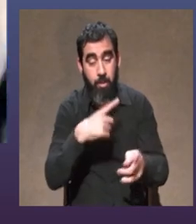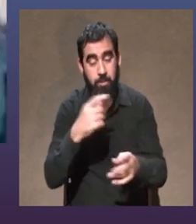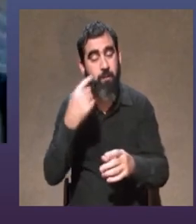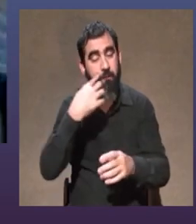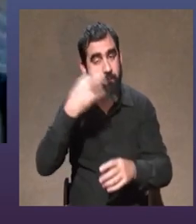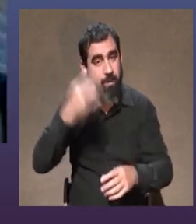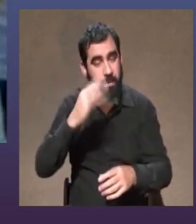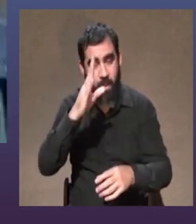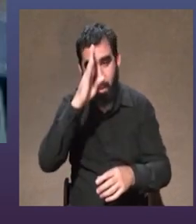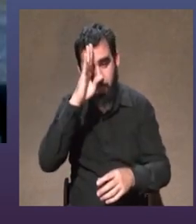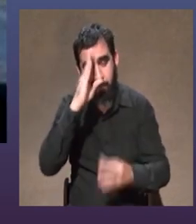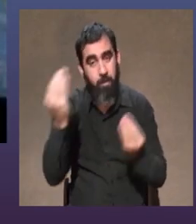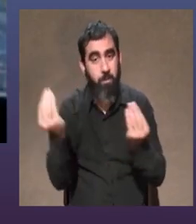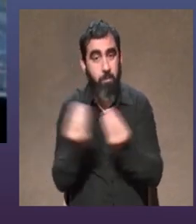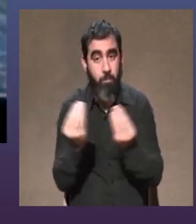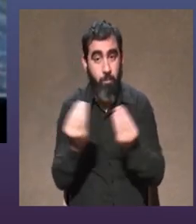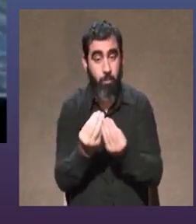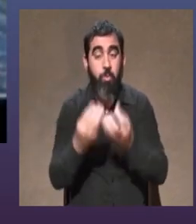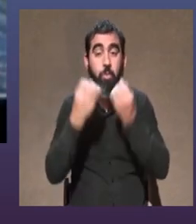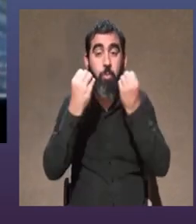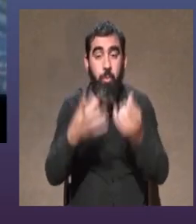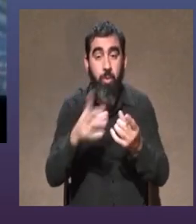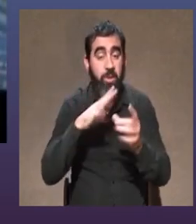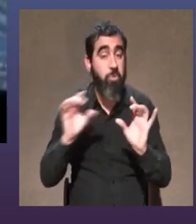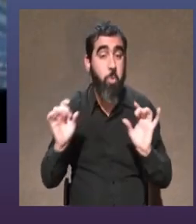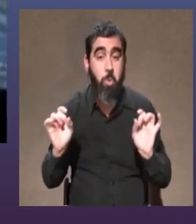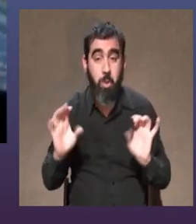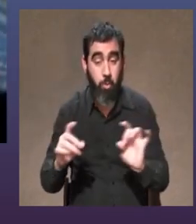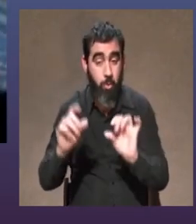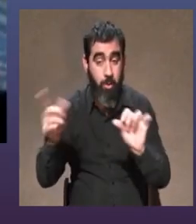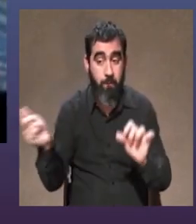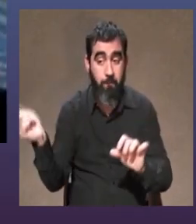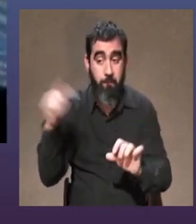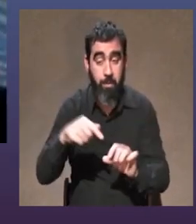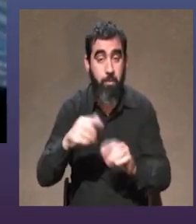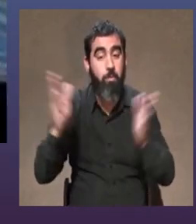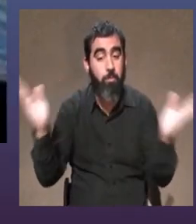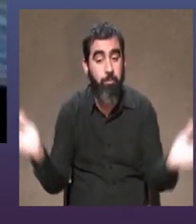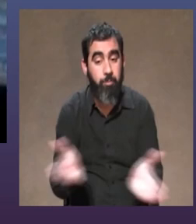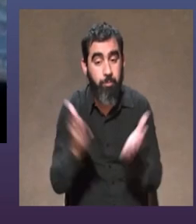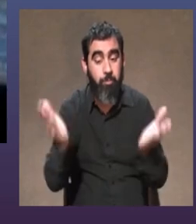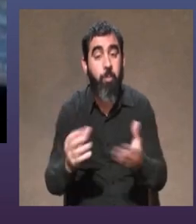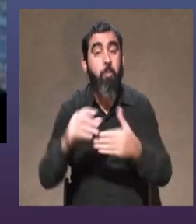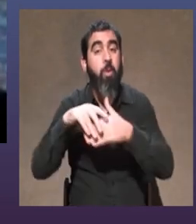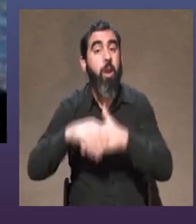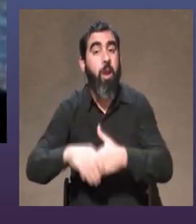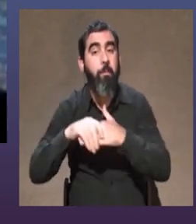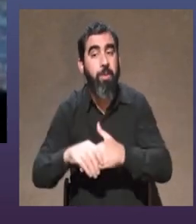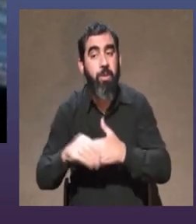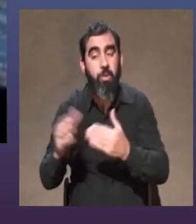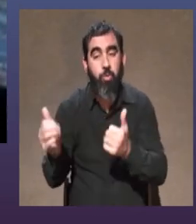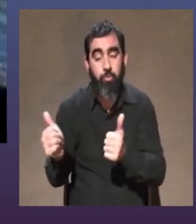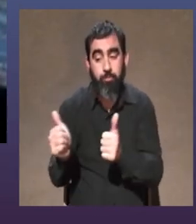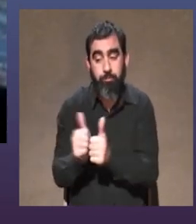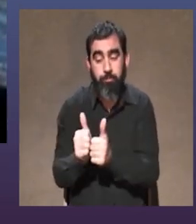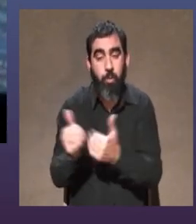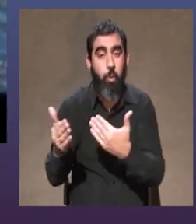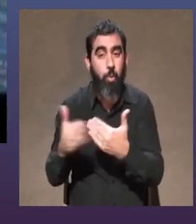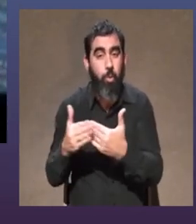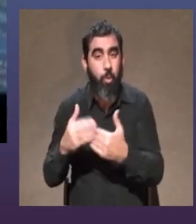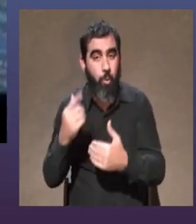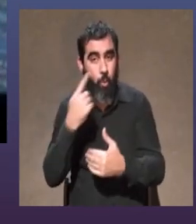sí que fue inspirador porque creo que eso que se dio naturalmente un poco promovido por la amistad por la cercanía